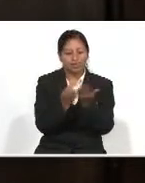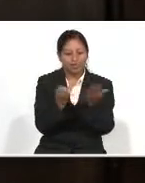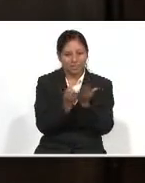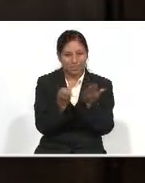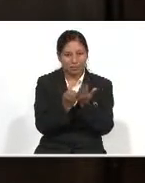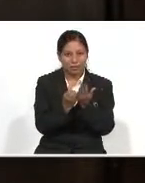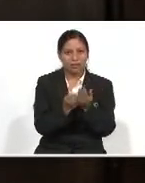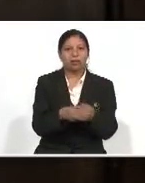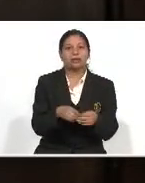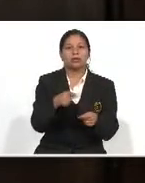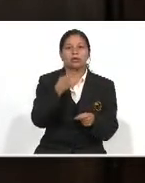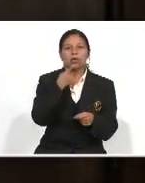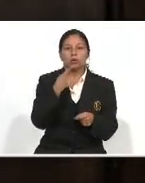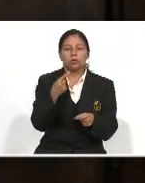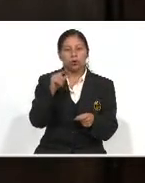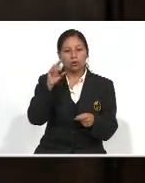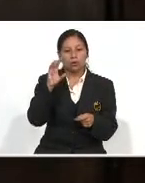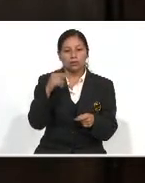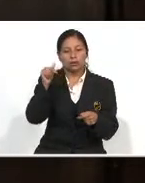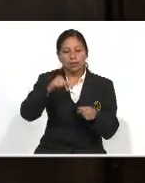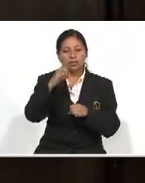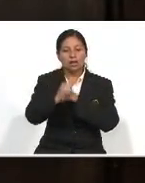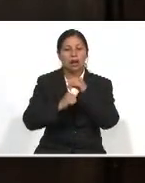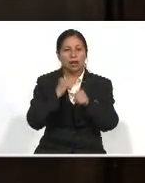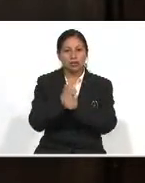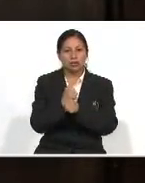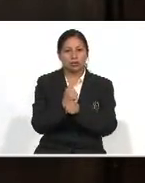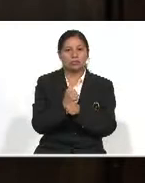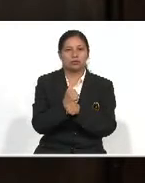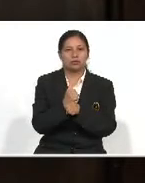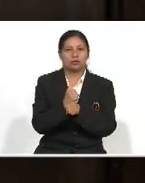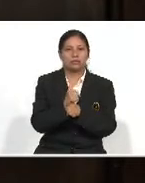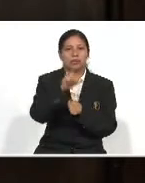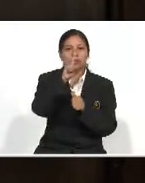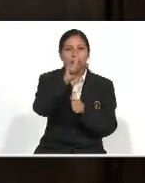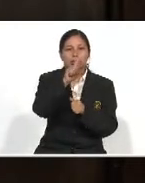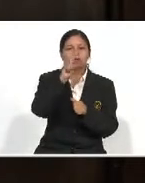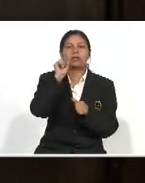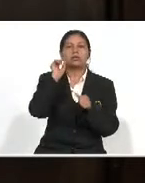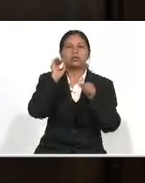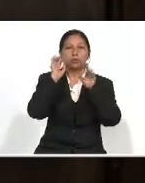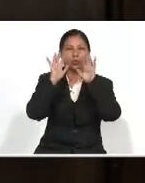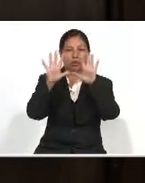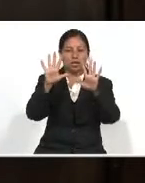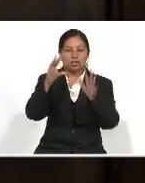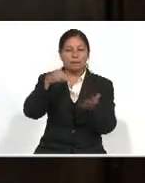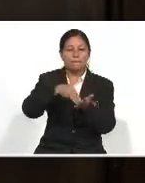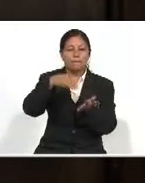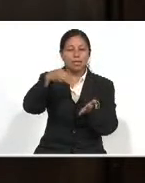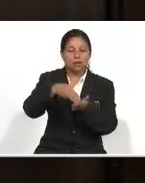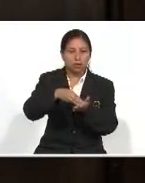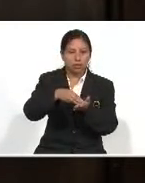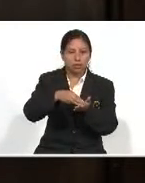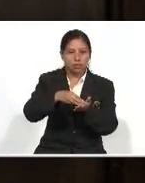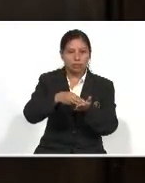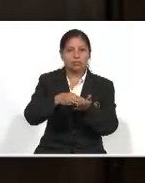seguro escolar tenía como este año tenía 110 millones para funcionamiento